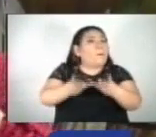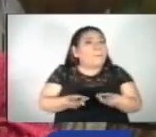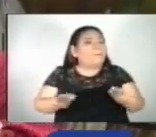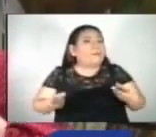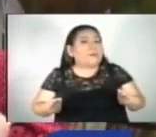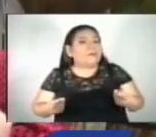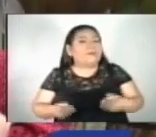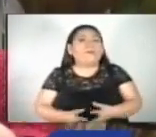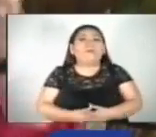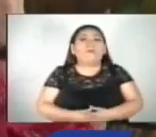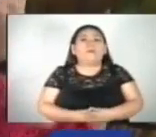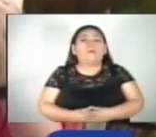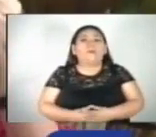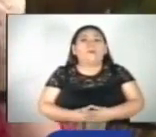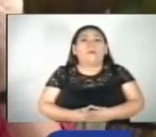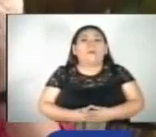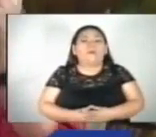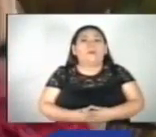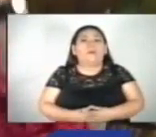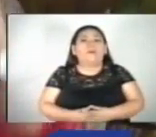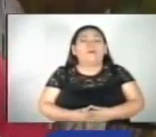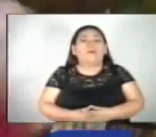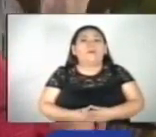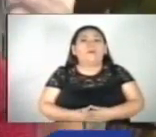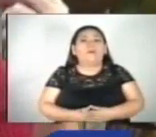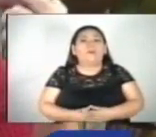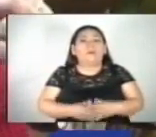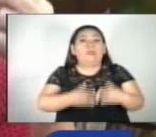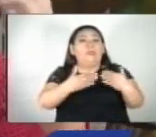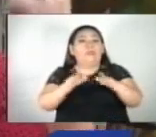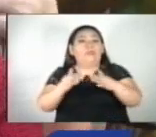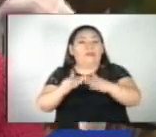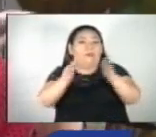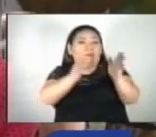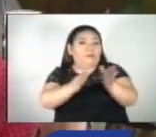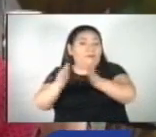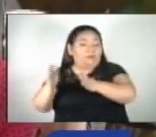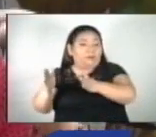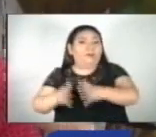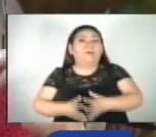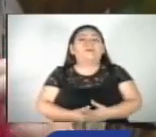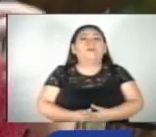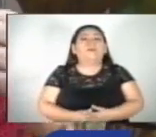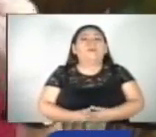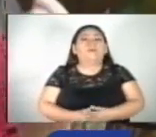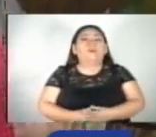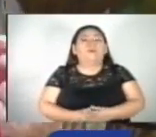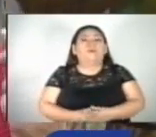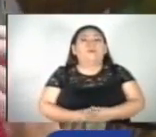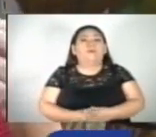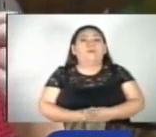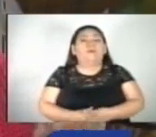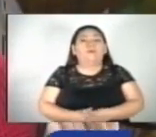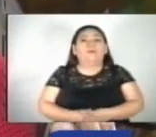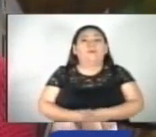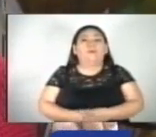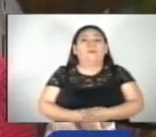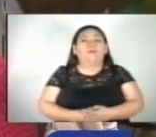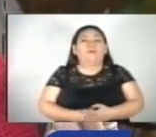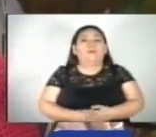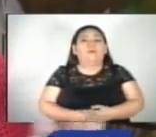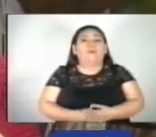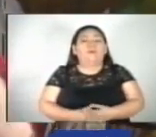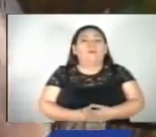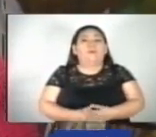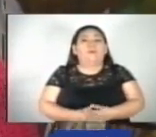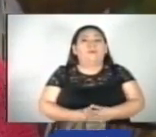de diferentes órdenes? Porque los gobiernos locales no solamente van a prestar servicio,